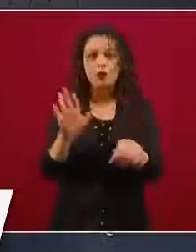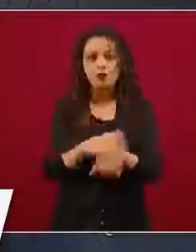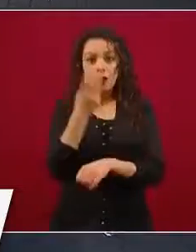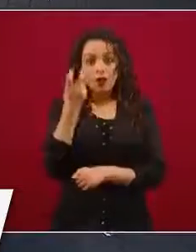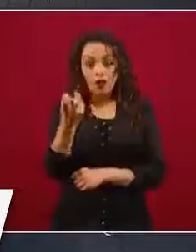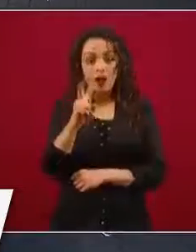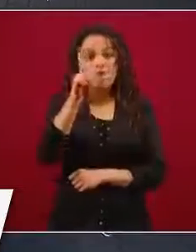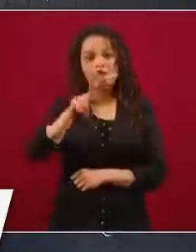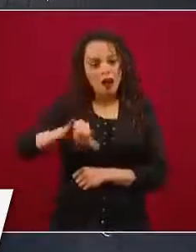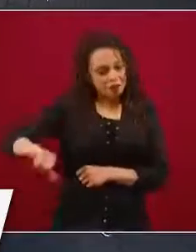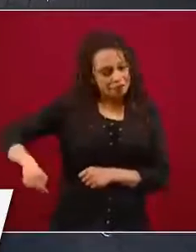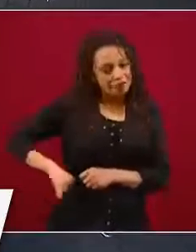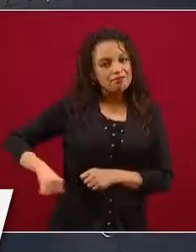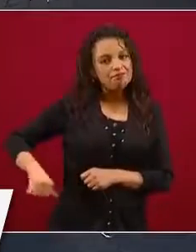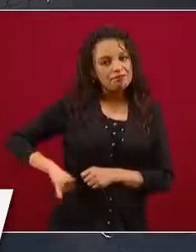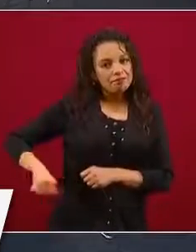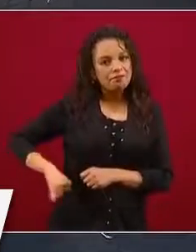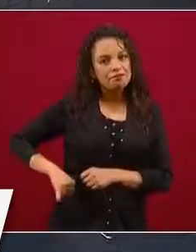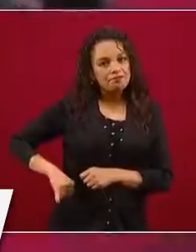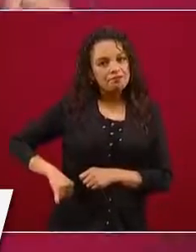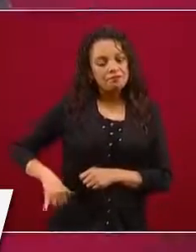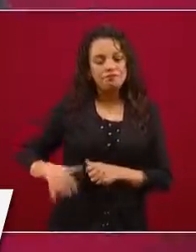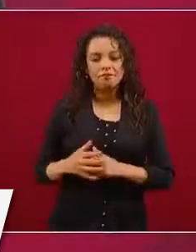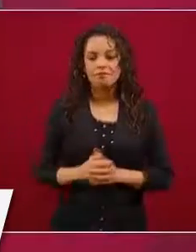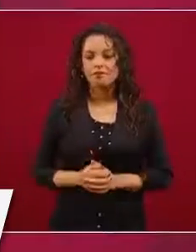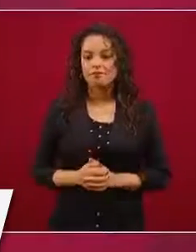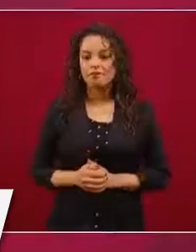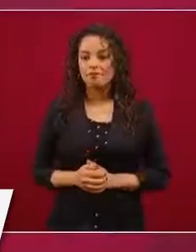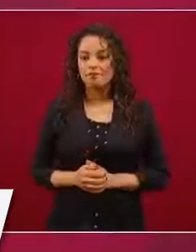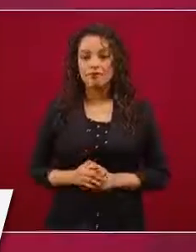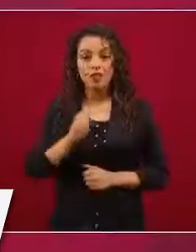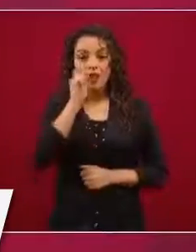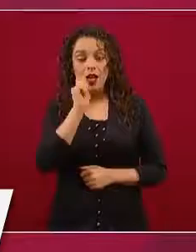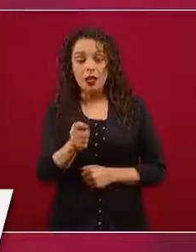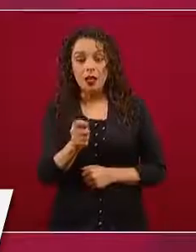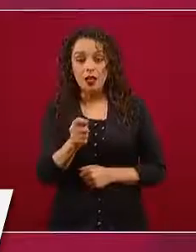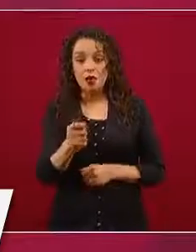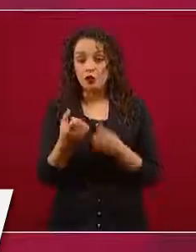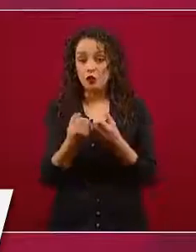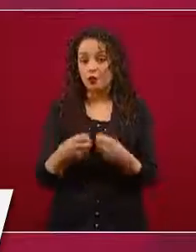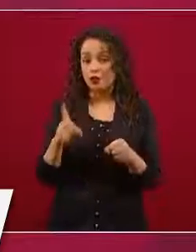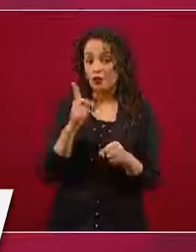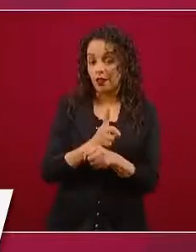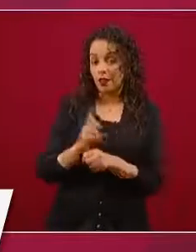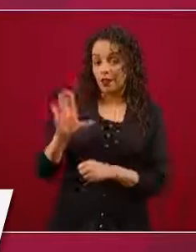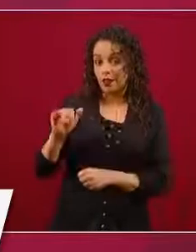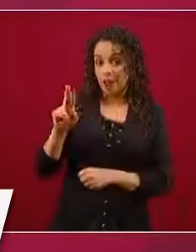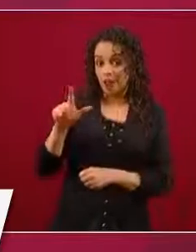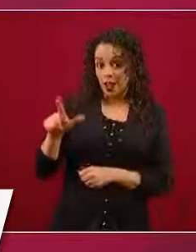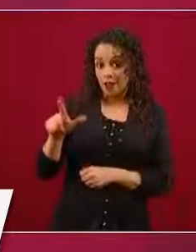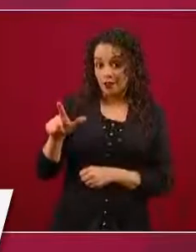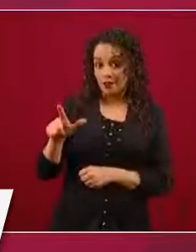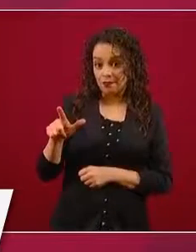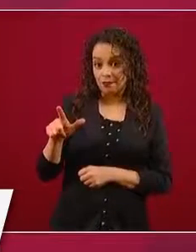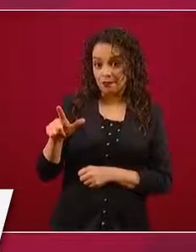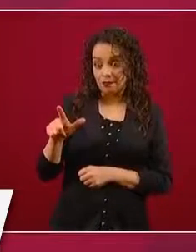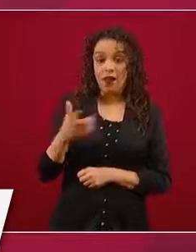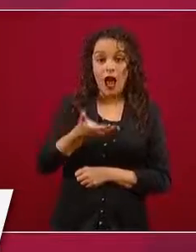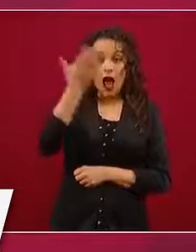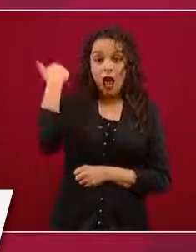Echan a andar con la llamada sociedad civil, entre comillas, lo que antes se llamaba pueblo,